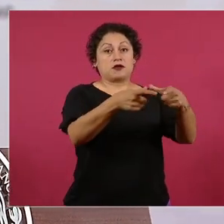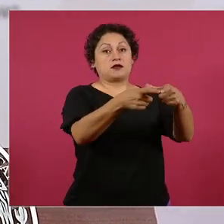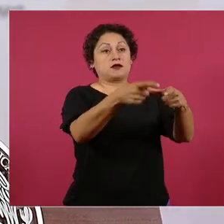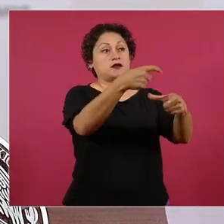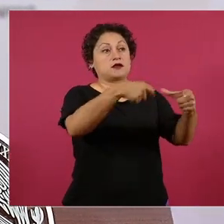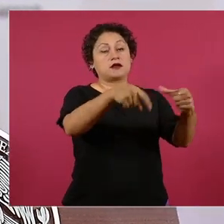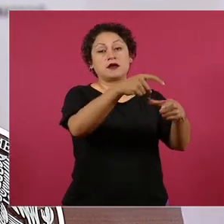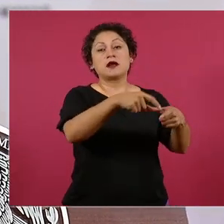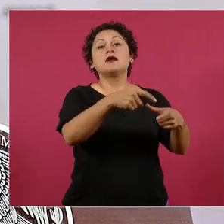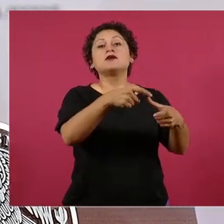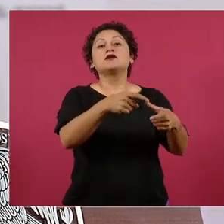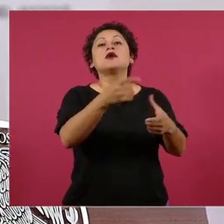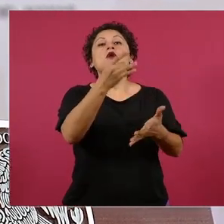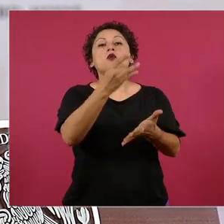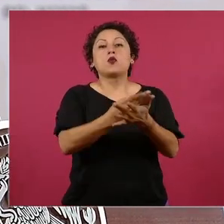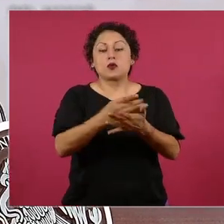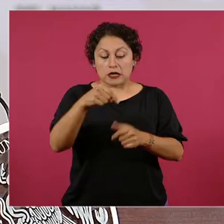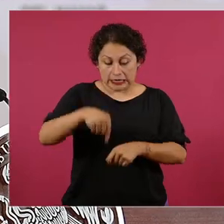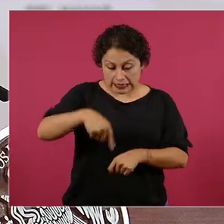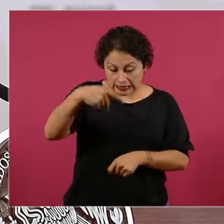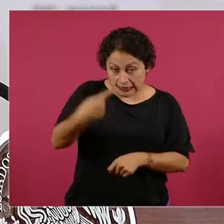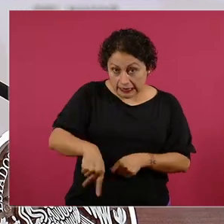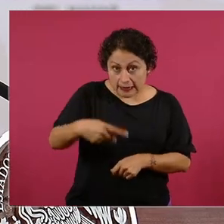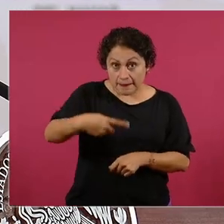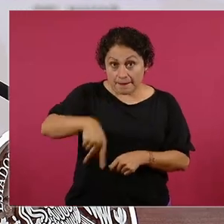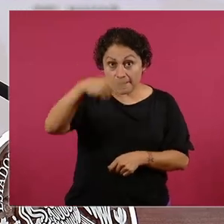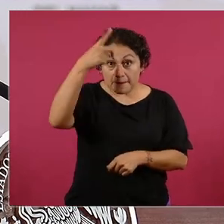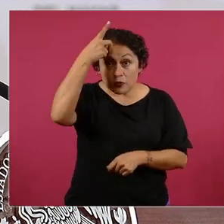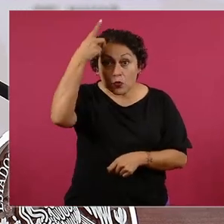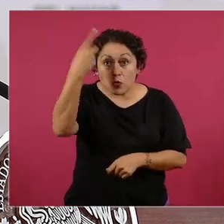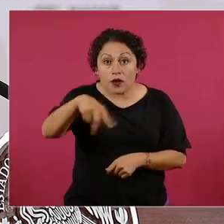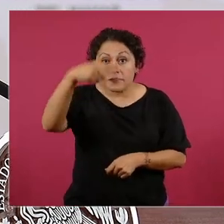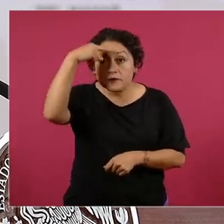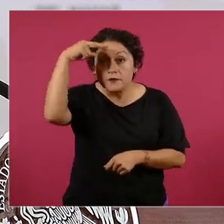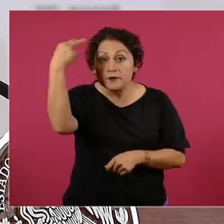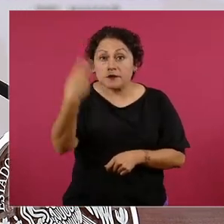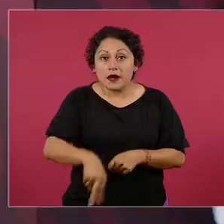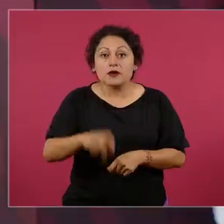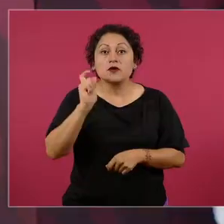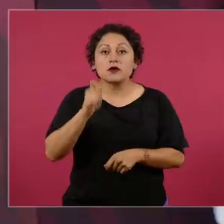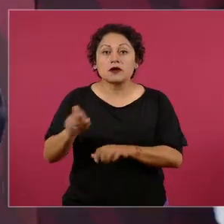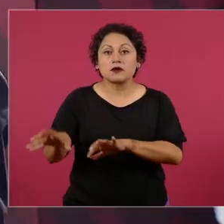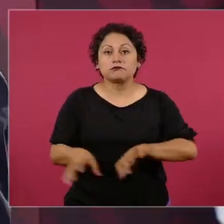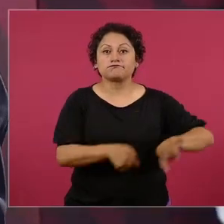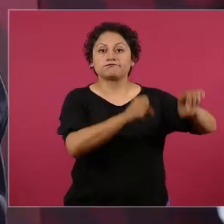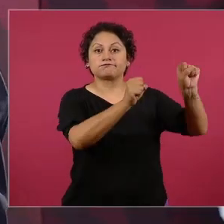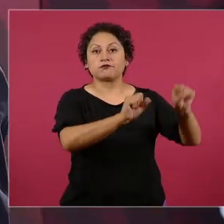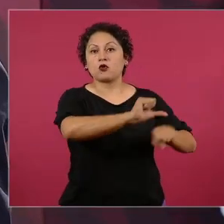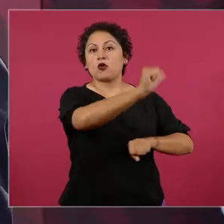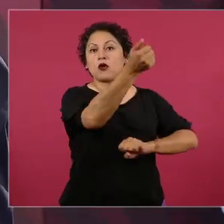del pueblo de México a particulares, con las privatizaciones,